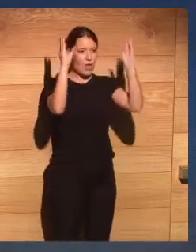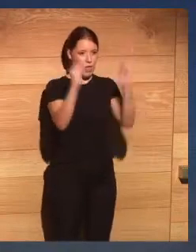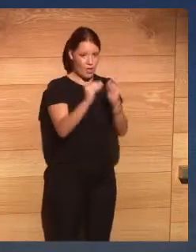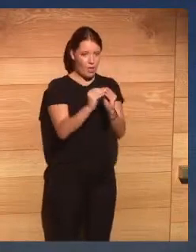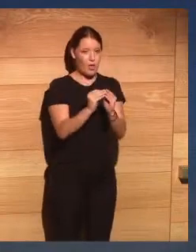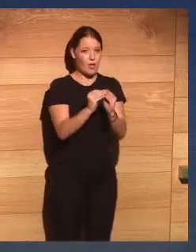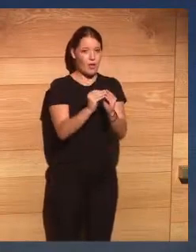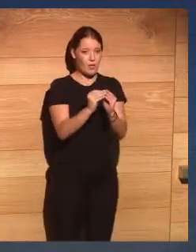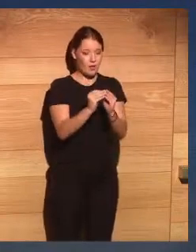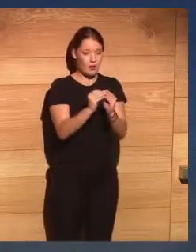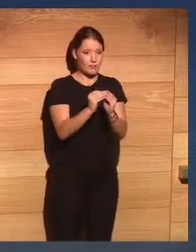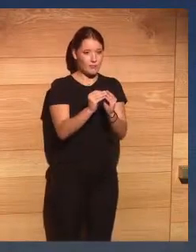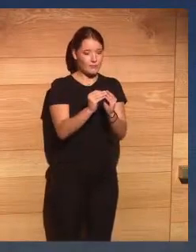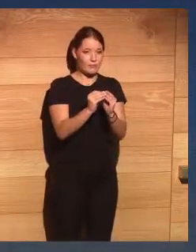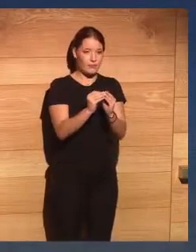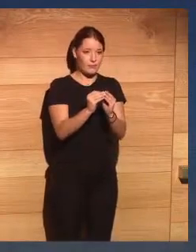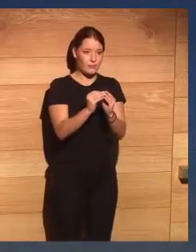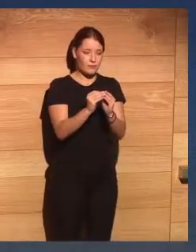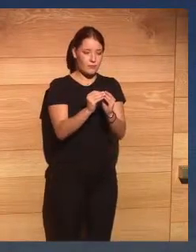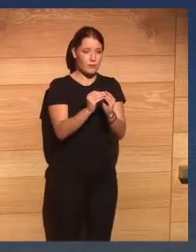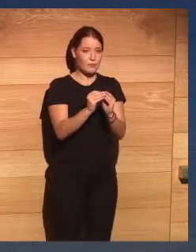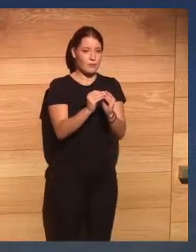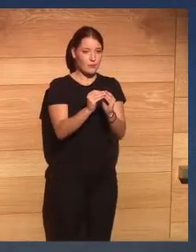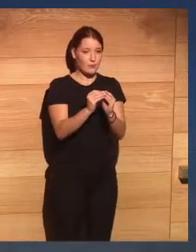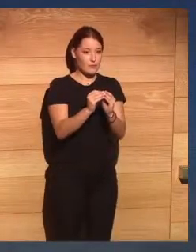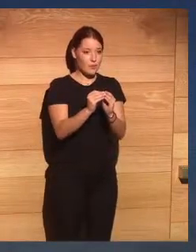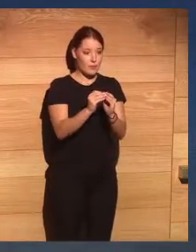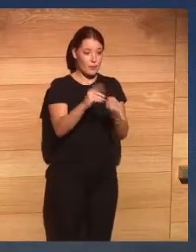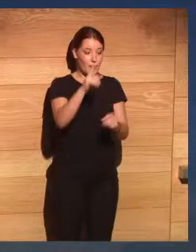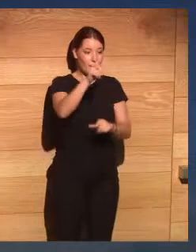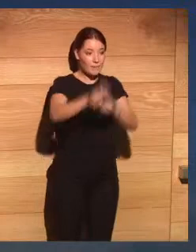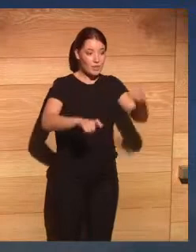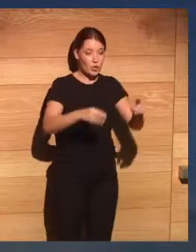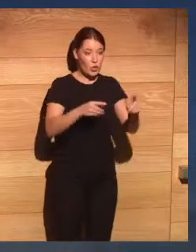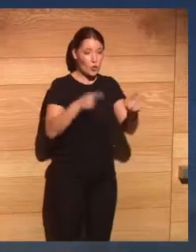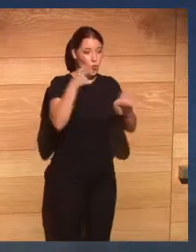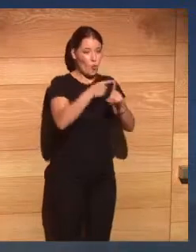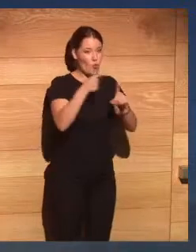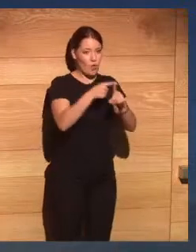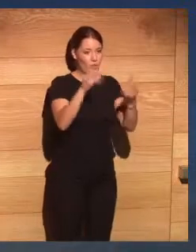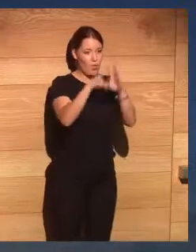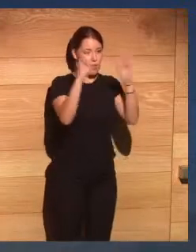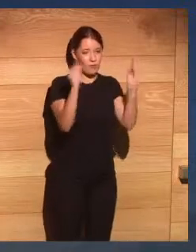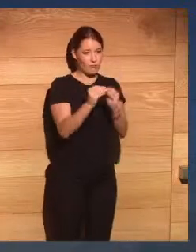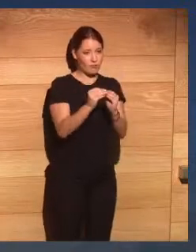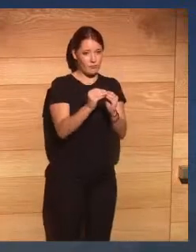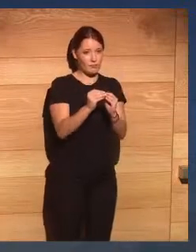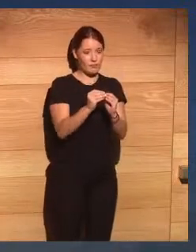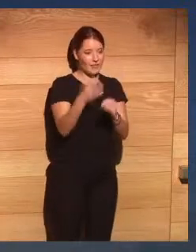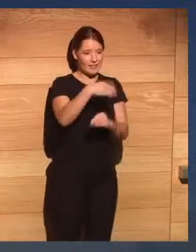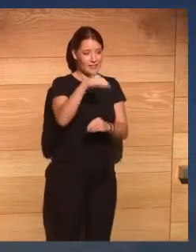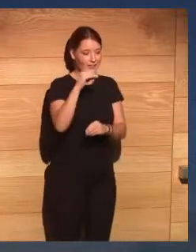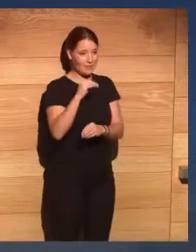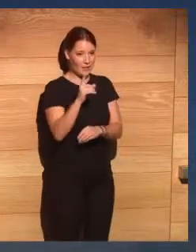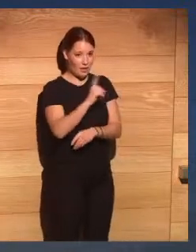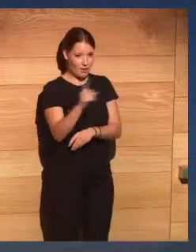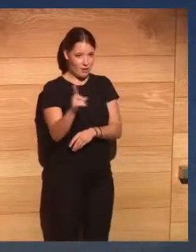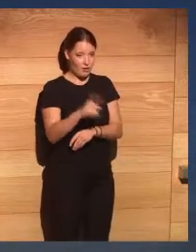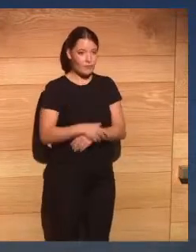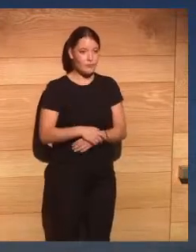utilización por los usuarios son tecnologías que permiten una